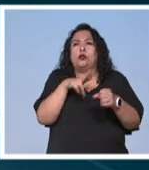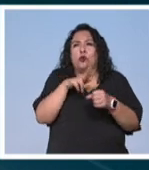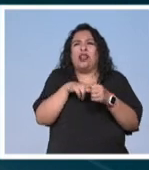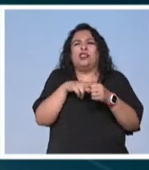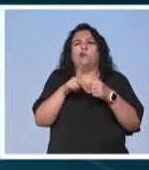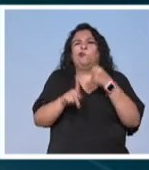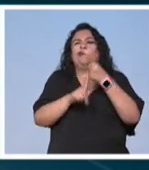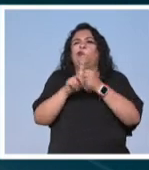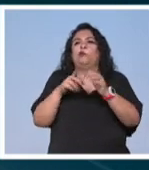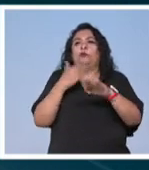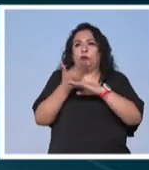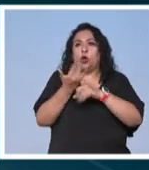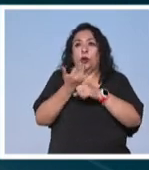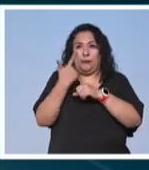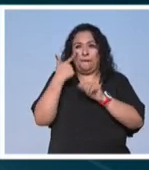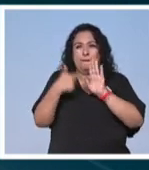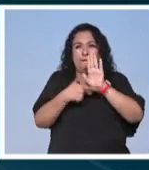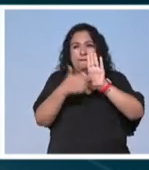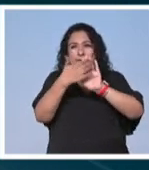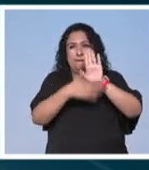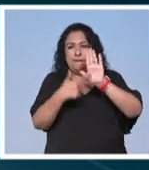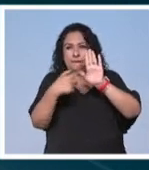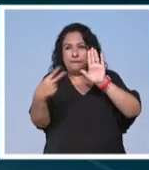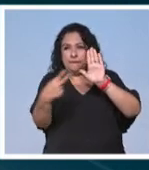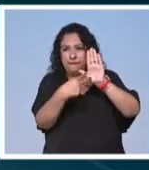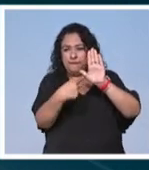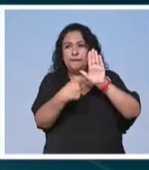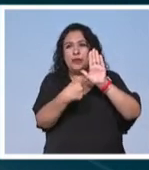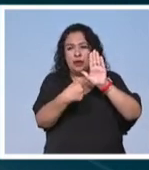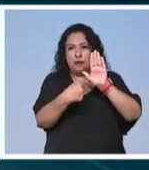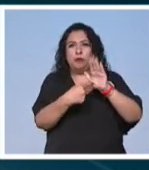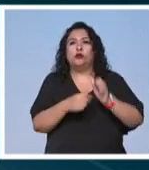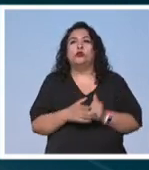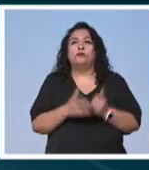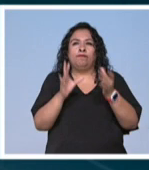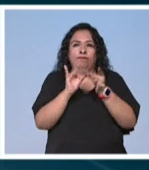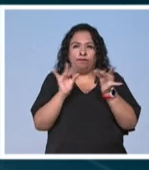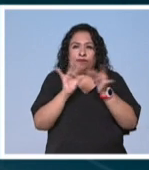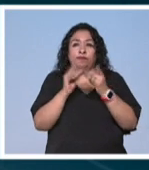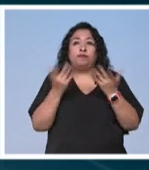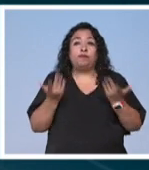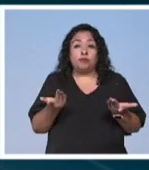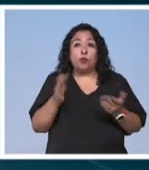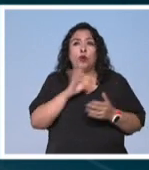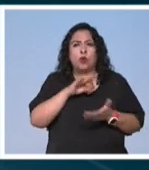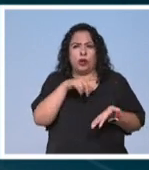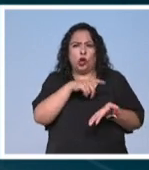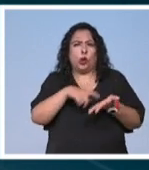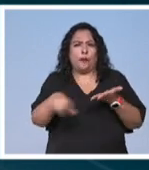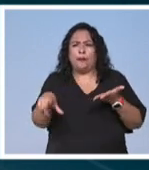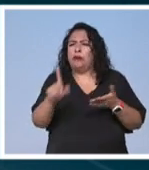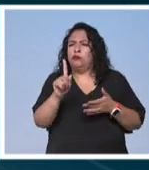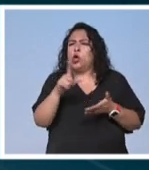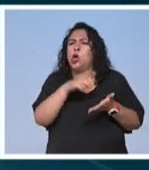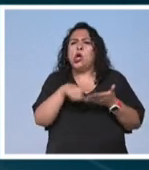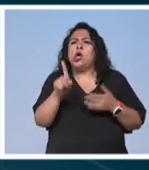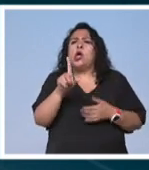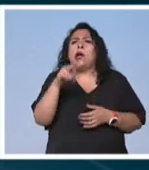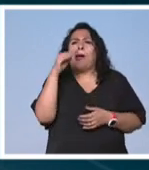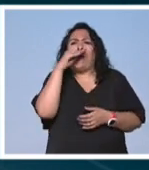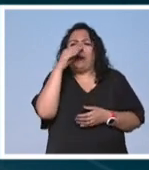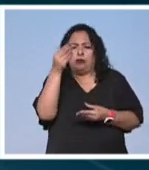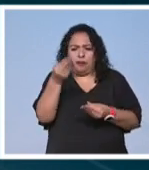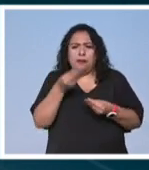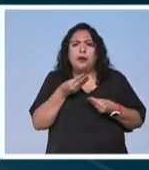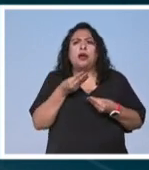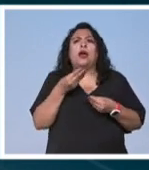Amenazadas que ahorita ya lo estamos viendo en pantalla ahí con toda su descripción y bueno pueden obtenerlo de manera gratuita completamente